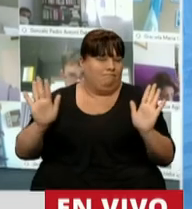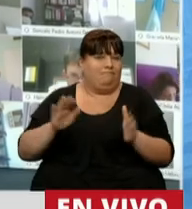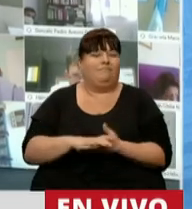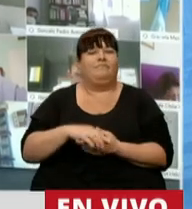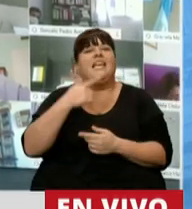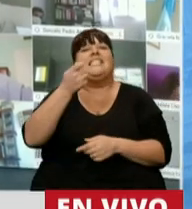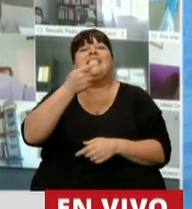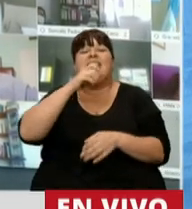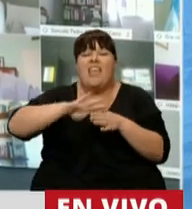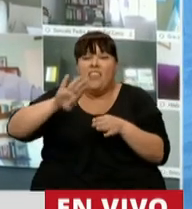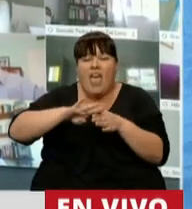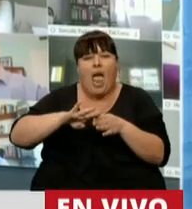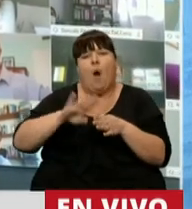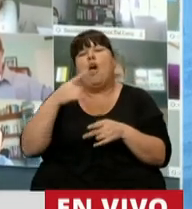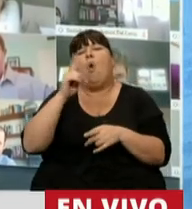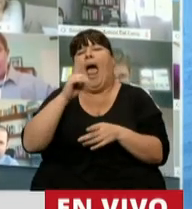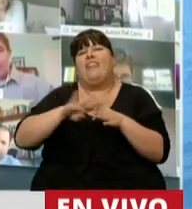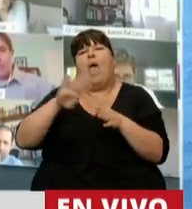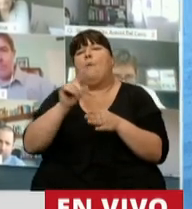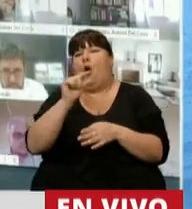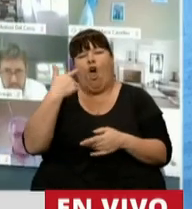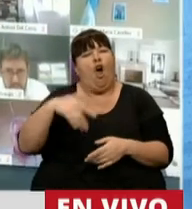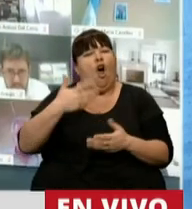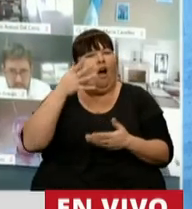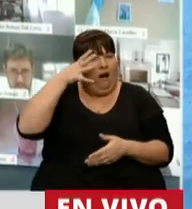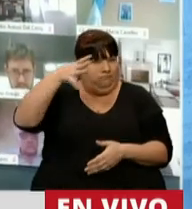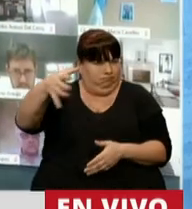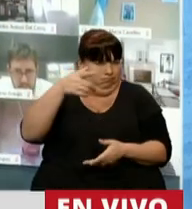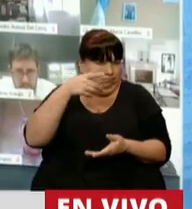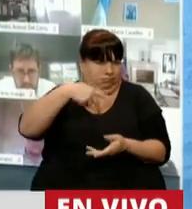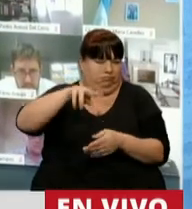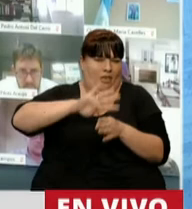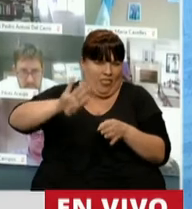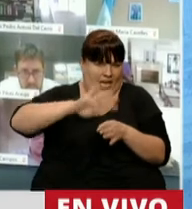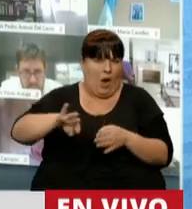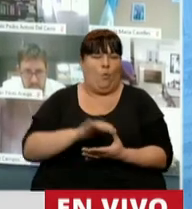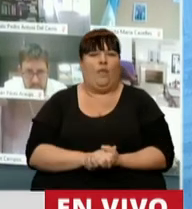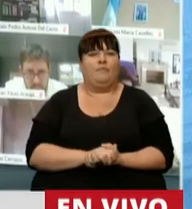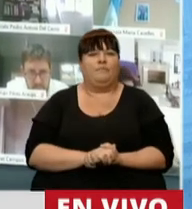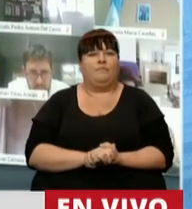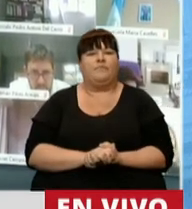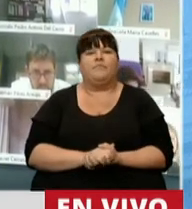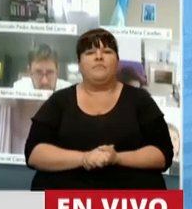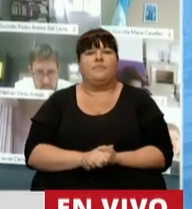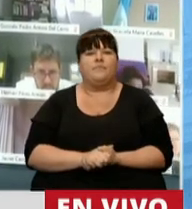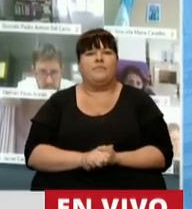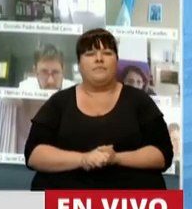si alguna deuda chica, y acá no hay ninguna deuda chica, acá hay deudas fabulosas, se ha quedado, si